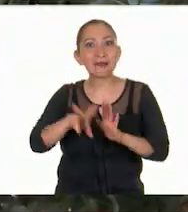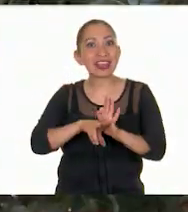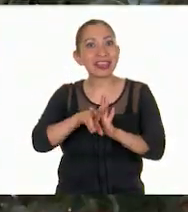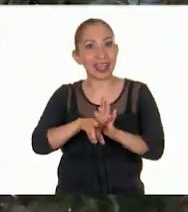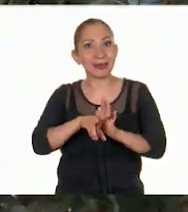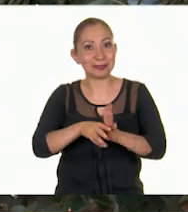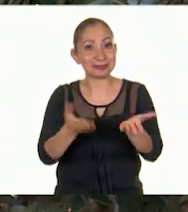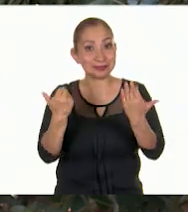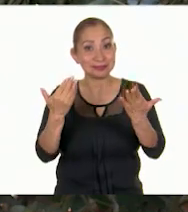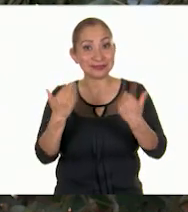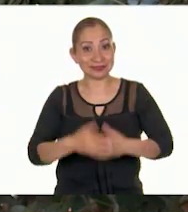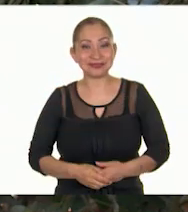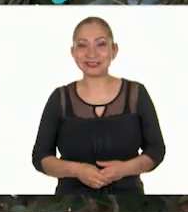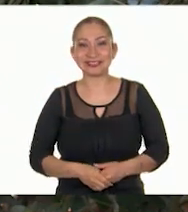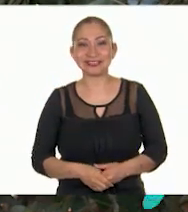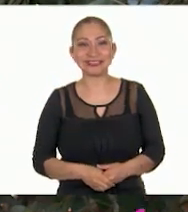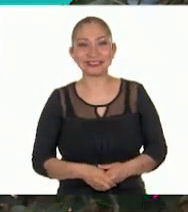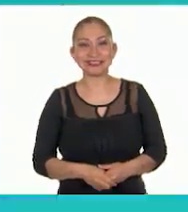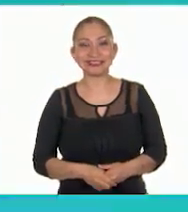siguiente video!